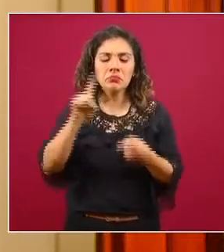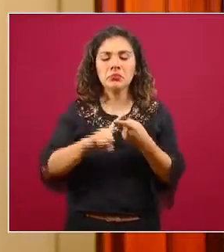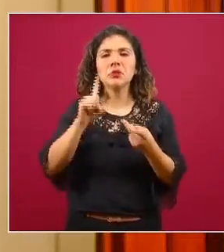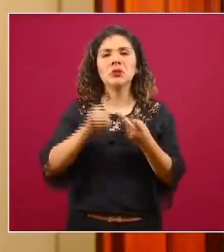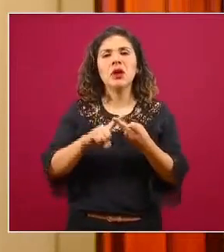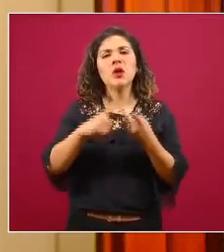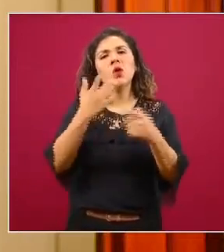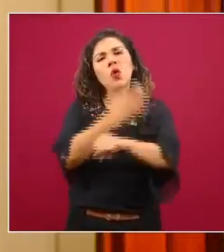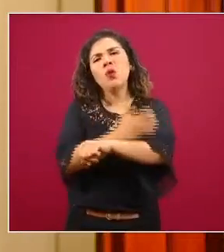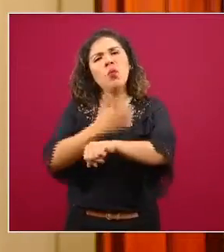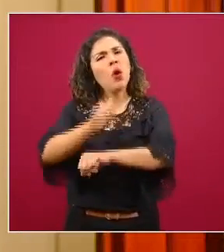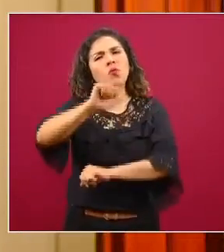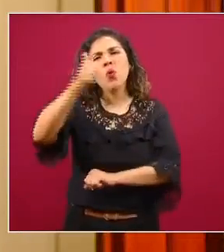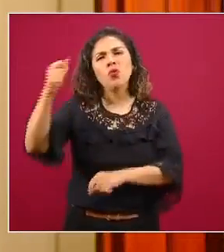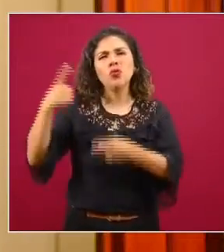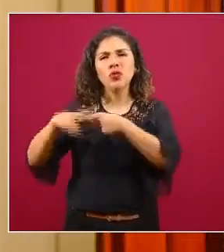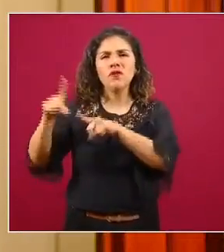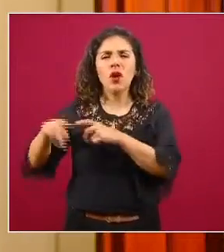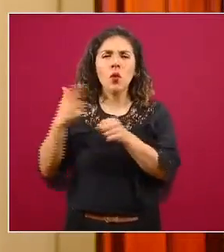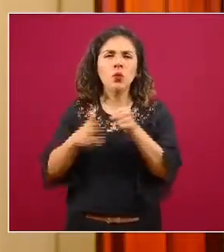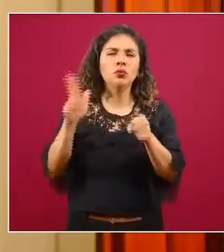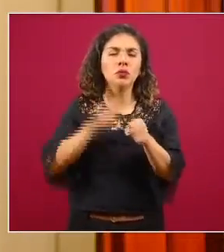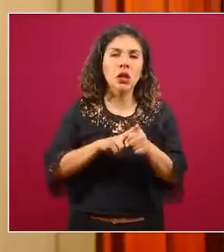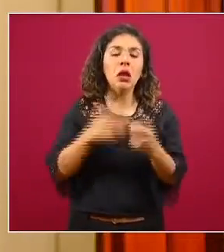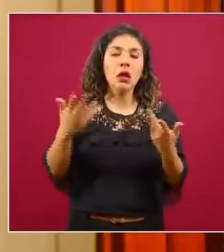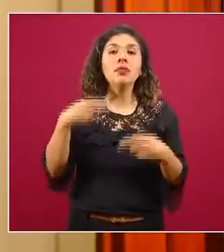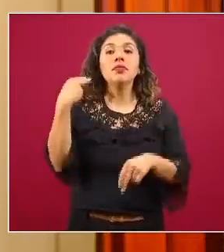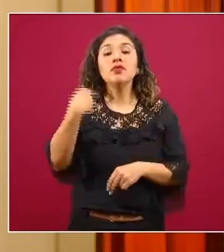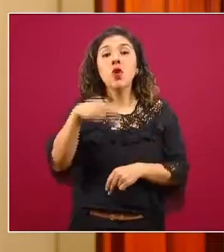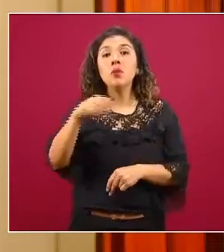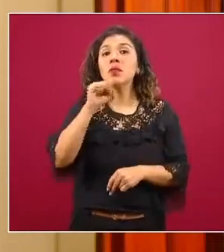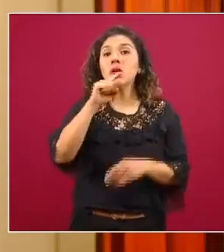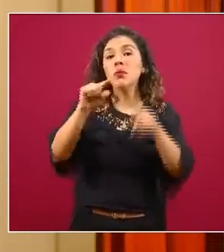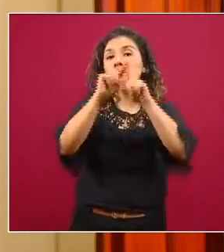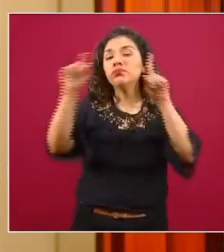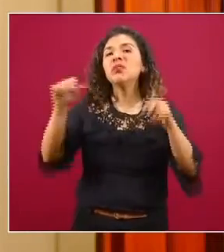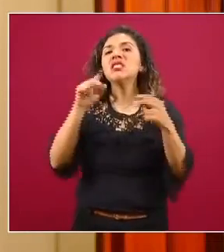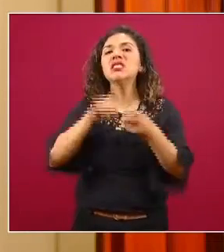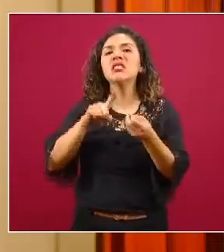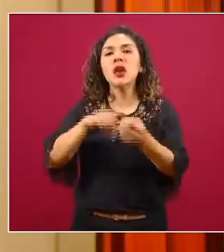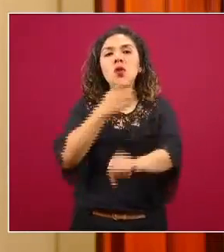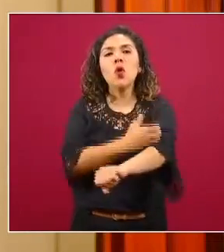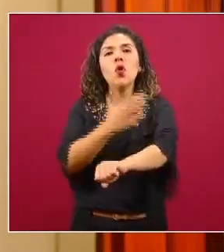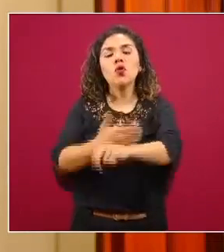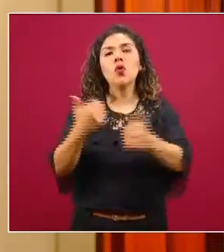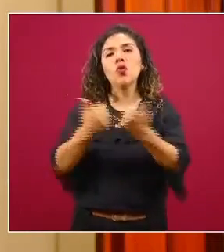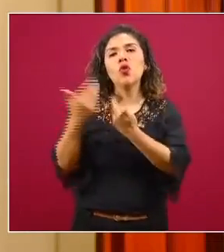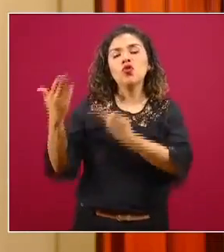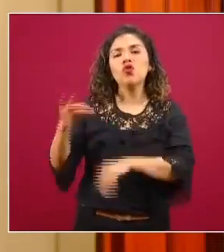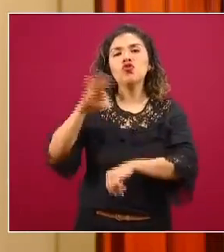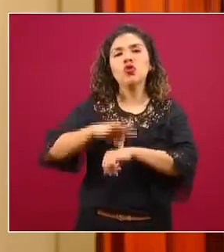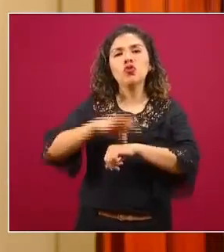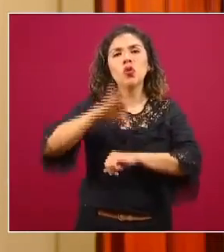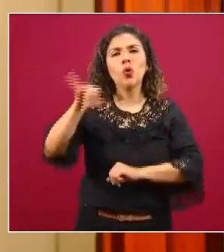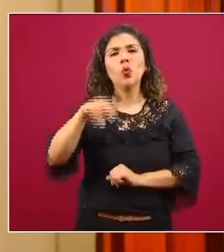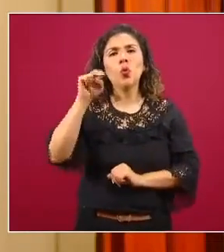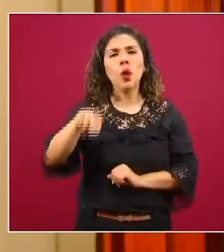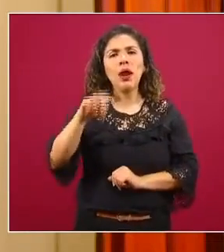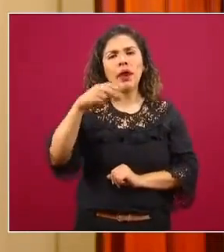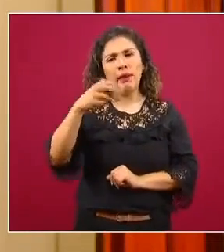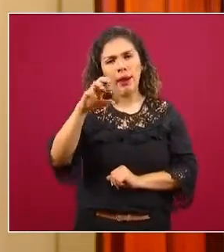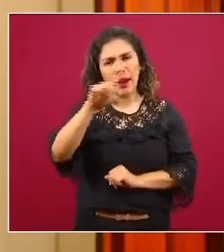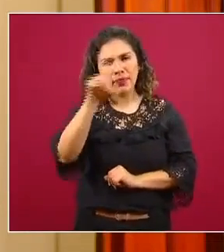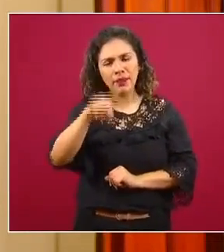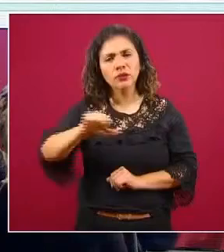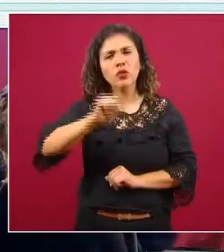Hernández Ávila y también los colegas que estuvieron coordinando especialmente el doctor Juan Eugenio Hernández y la doctora